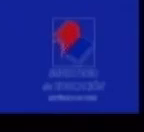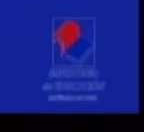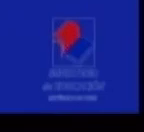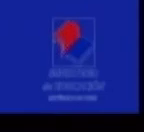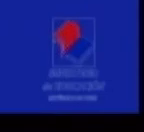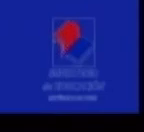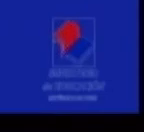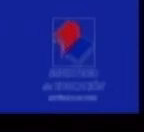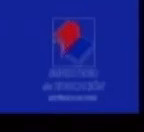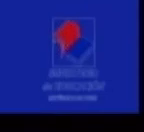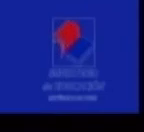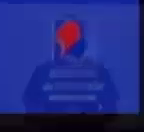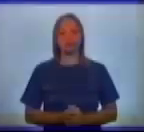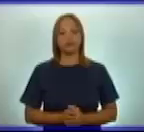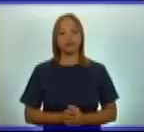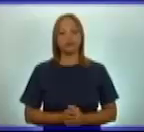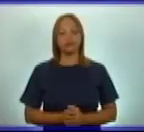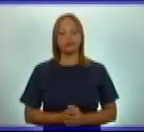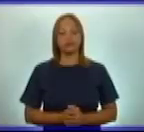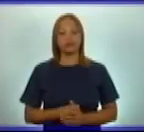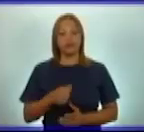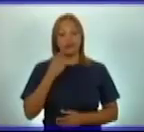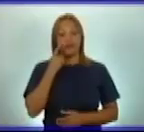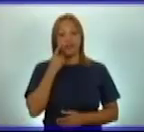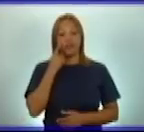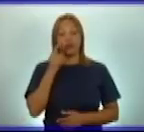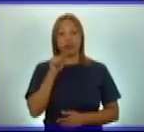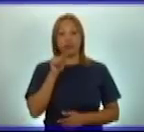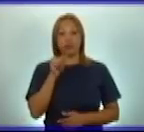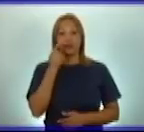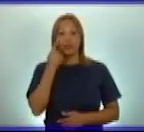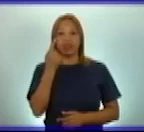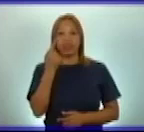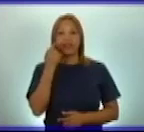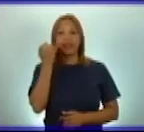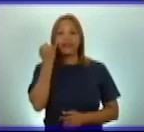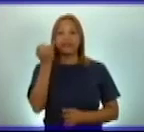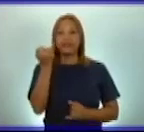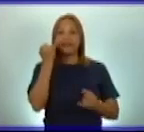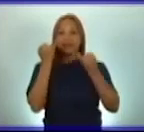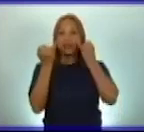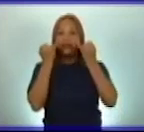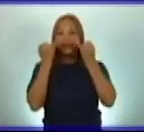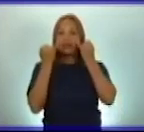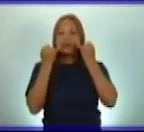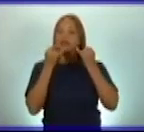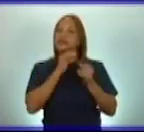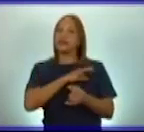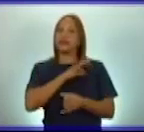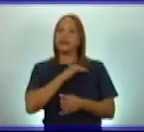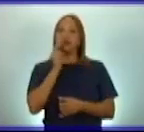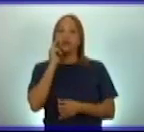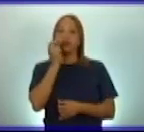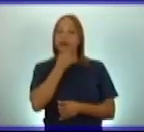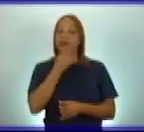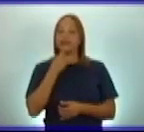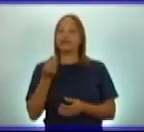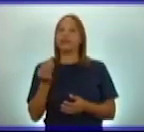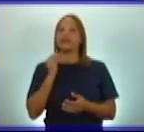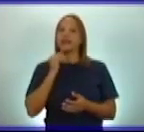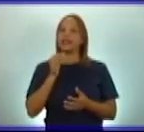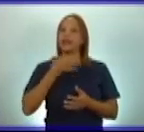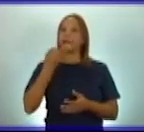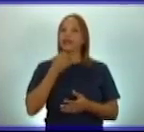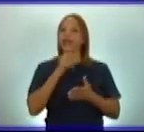Fíjate, cuando identifiques los sentimientos de Martí que se ponen de manifiesto en ambos versos